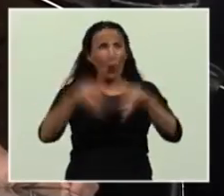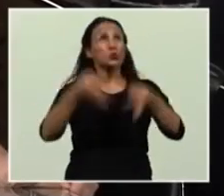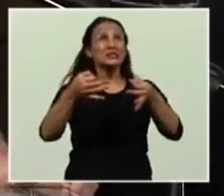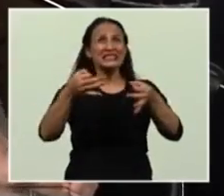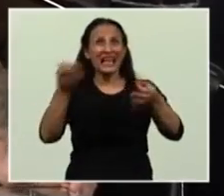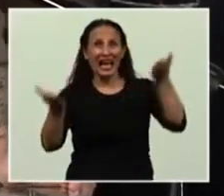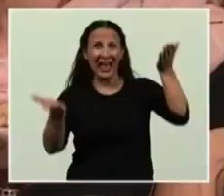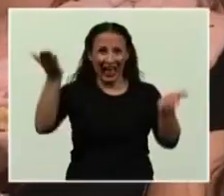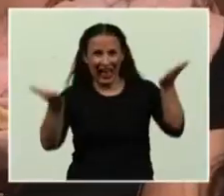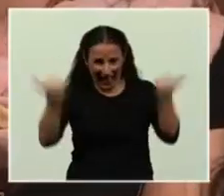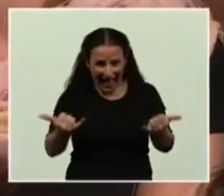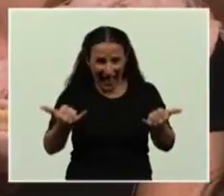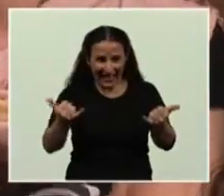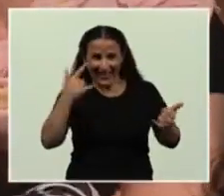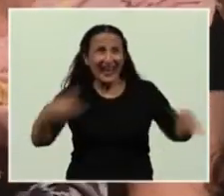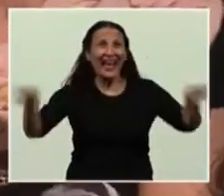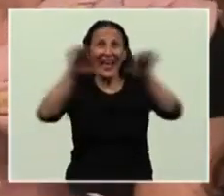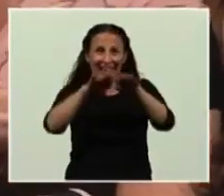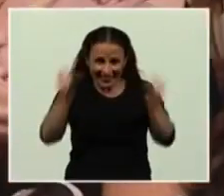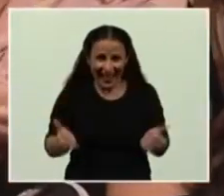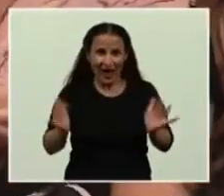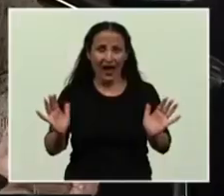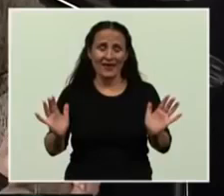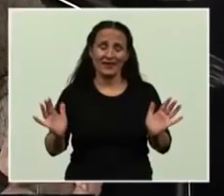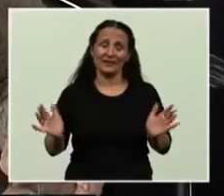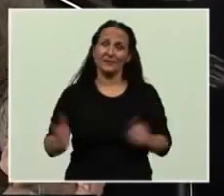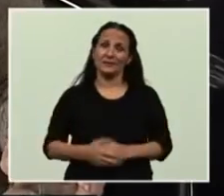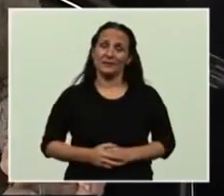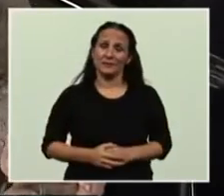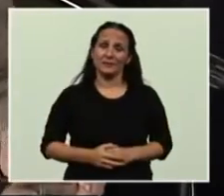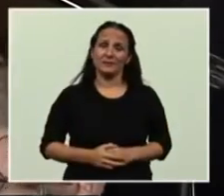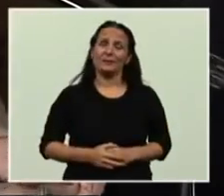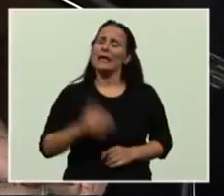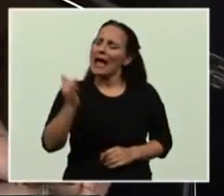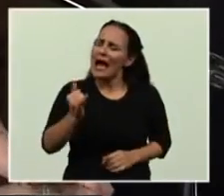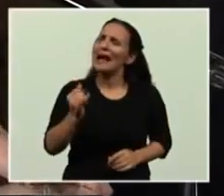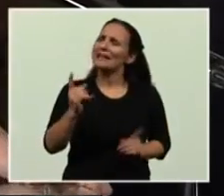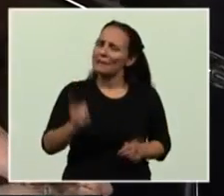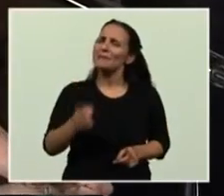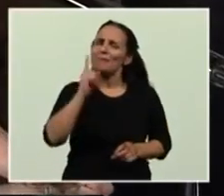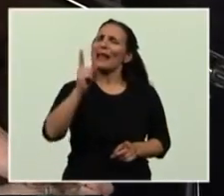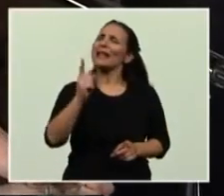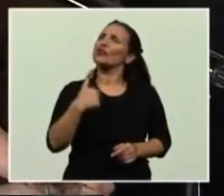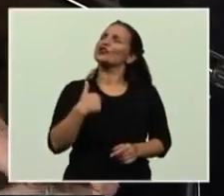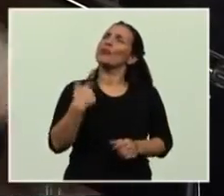de equidad. Y otro peligro al que no puedo obviar, no solamente como Presidenta, sino como abogada,